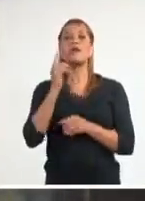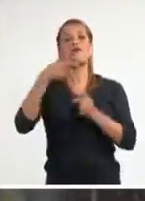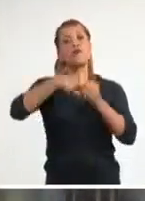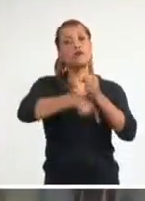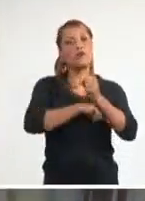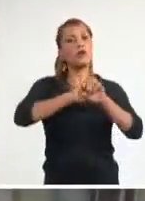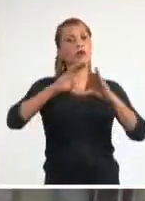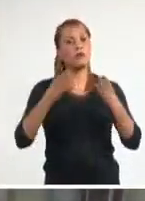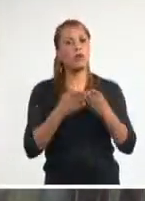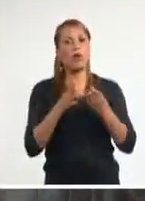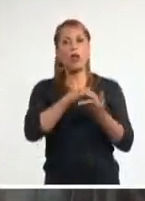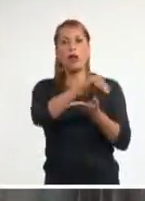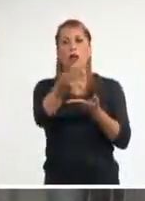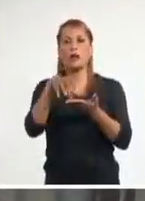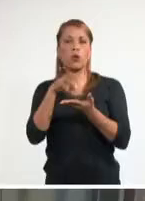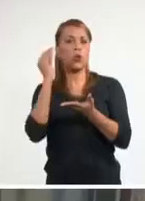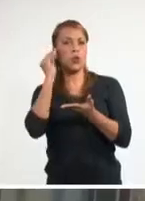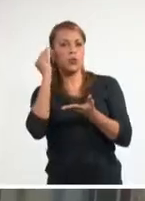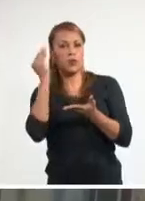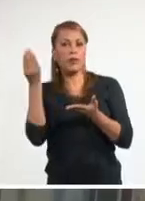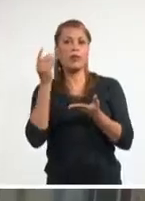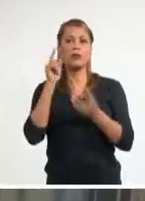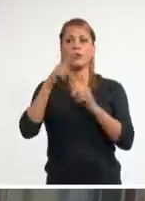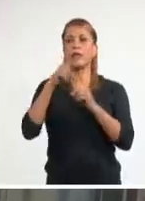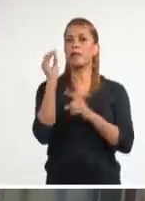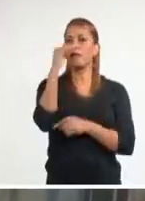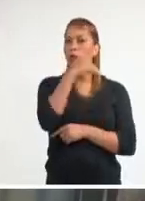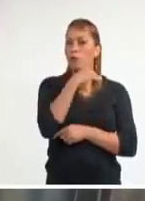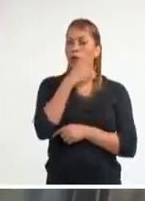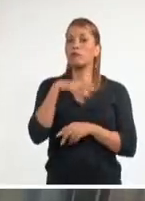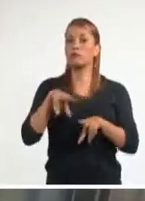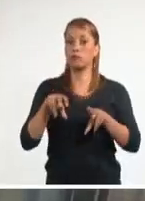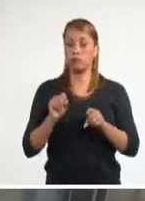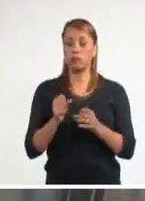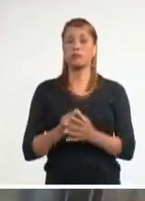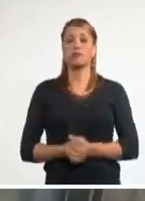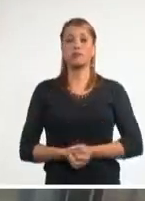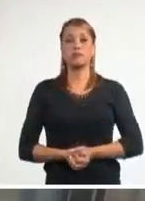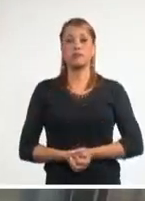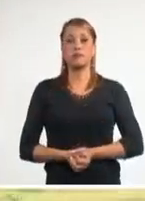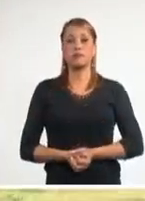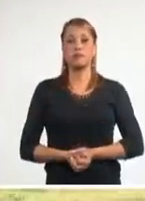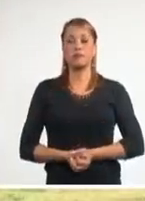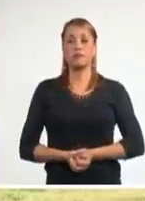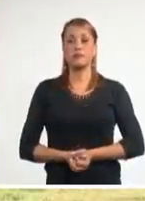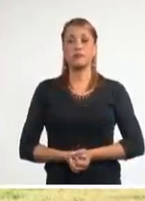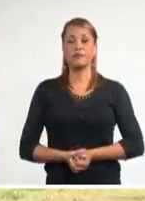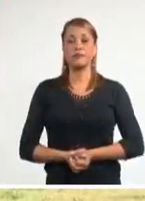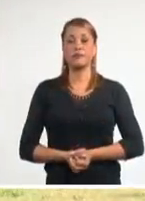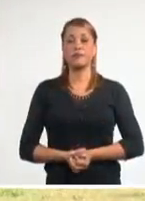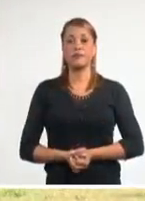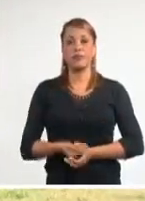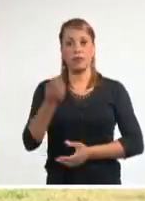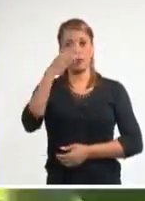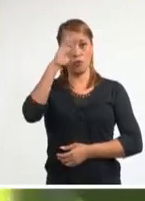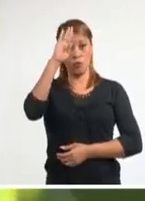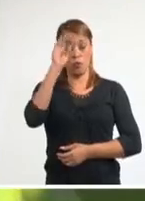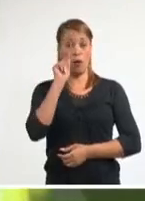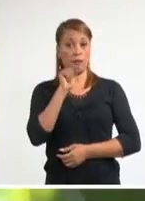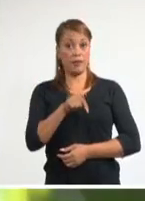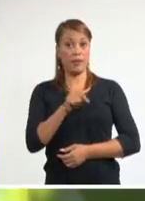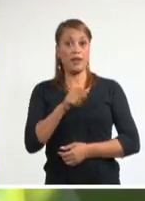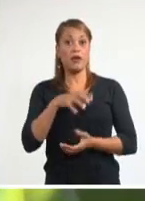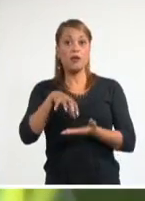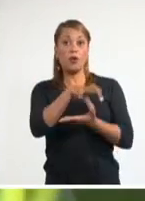una de las áreas del conocimiento, la tecnología, para poder llevar a vidas de hecho, todo lo que queremos. En el país, Tierra Brava es un